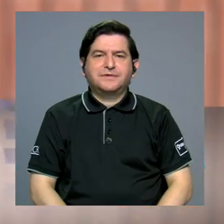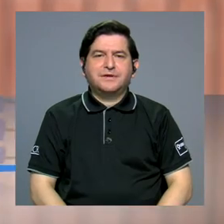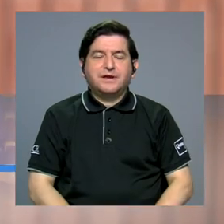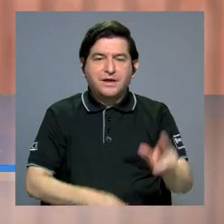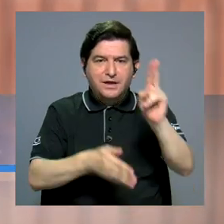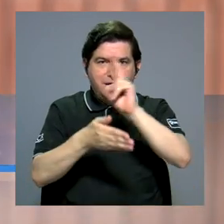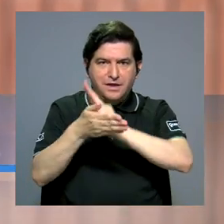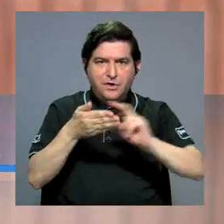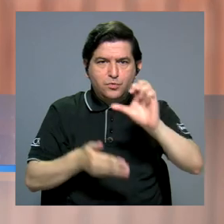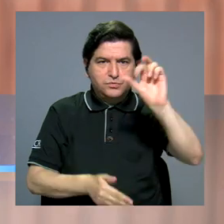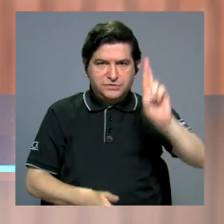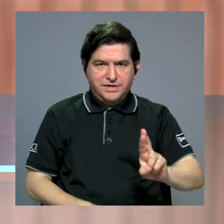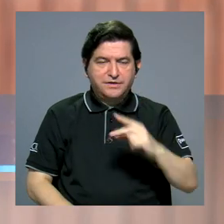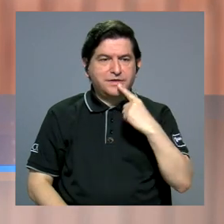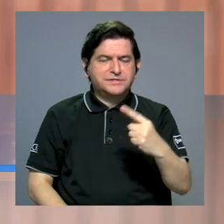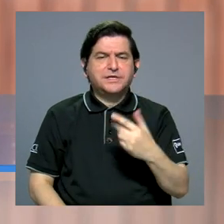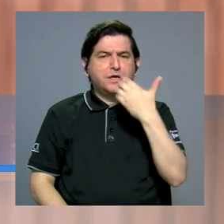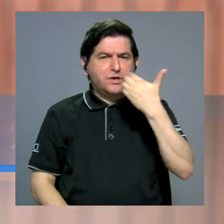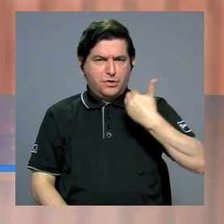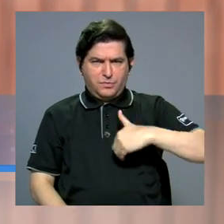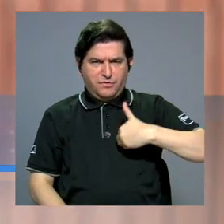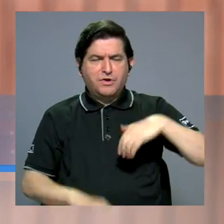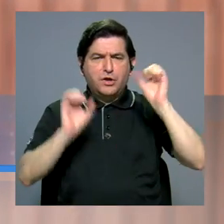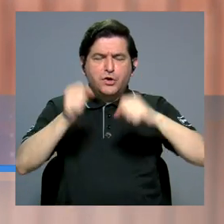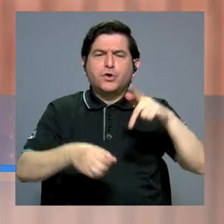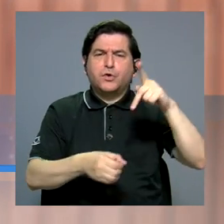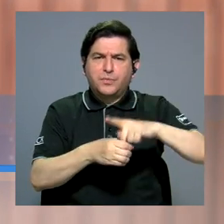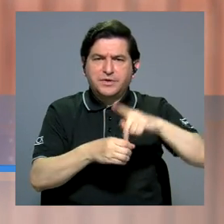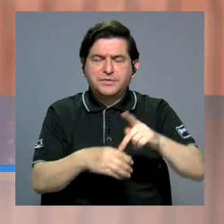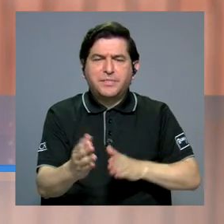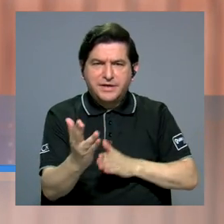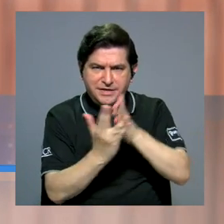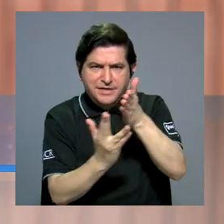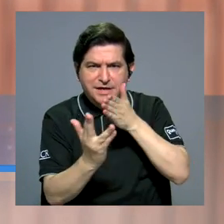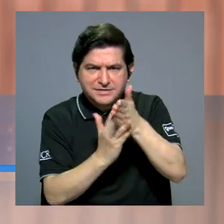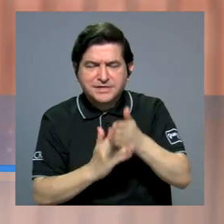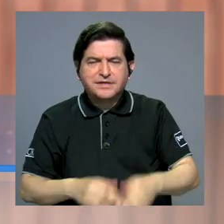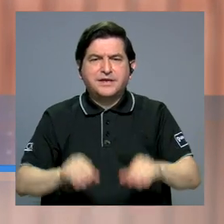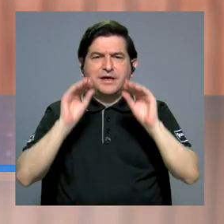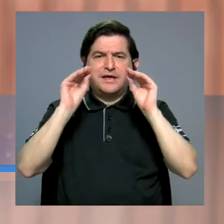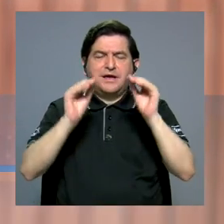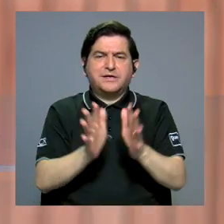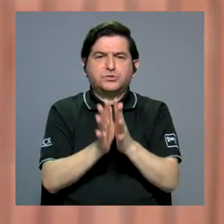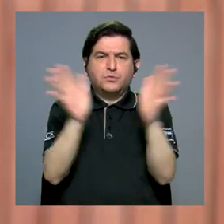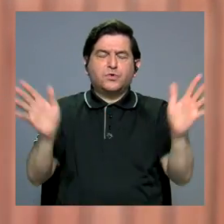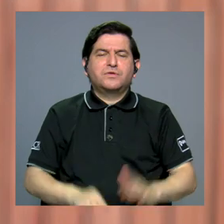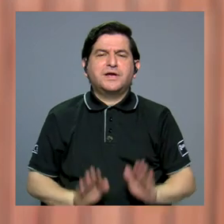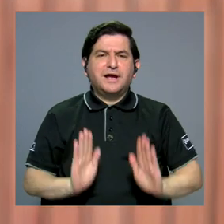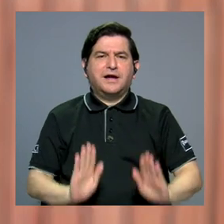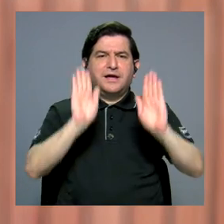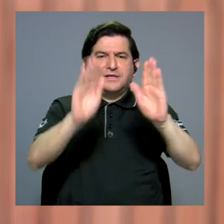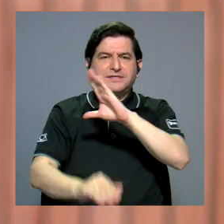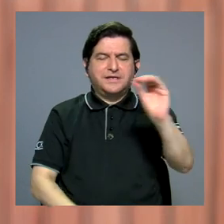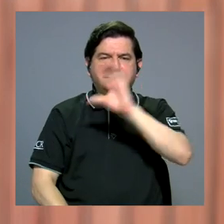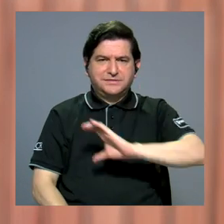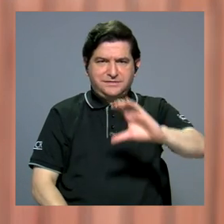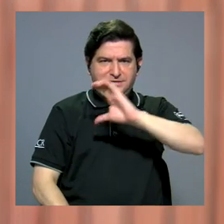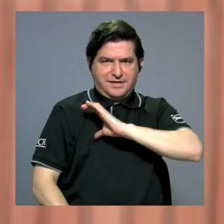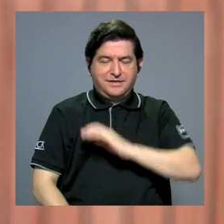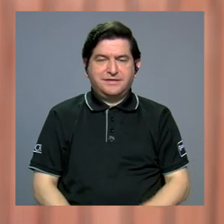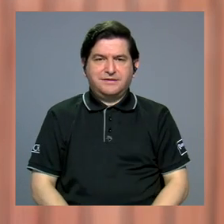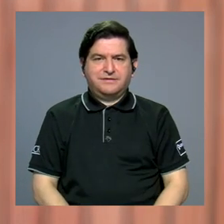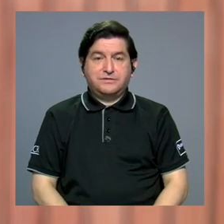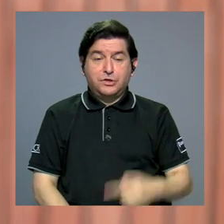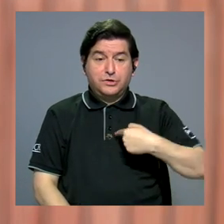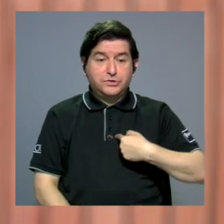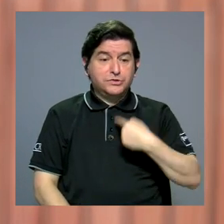la Universidad de Costa Rica hemos hablado que ha sido un privilegio el poder participar o obtener acceso a la educación pública de excelencia de calidad. Y